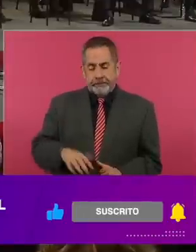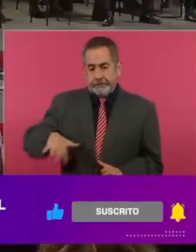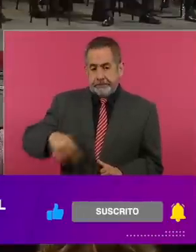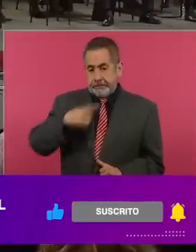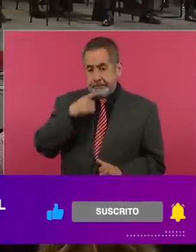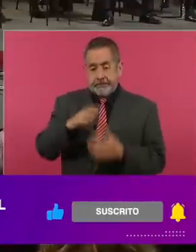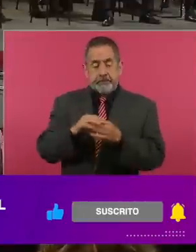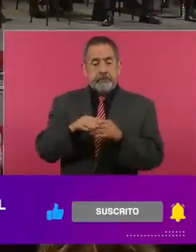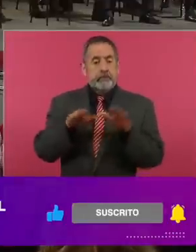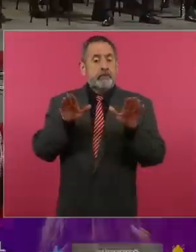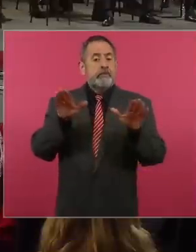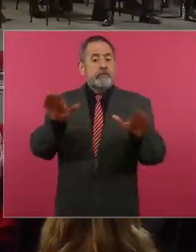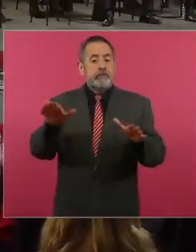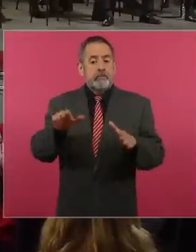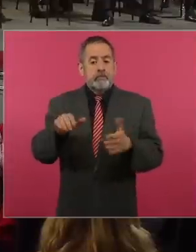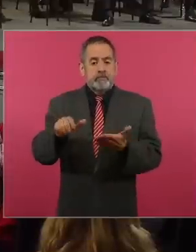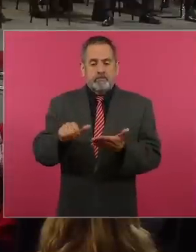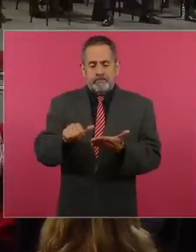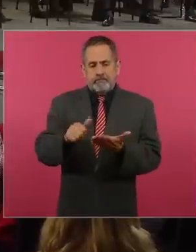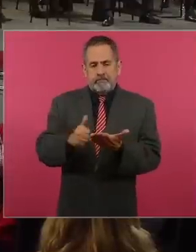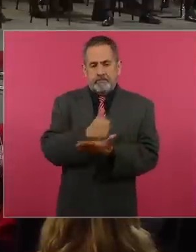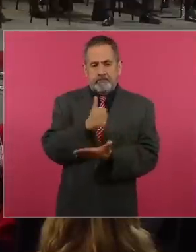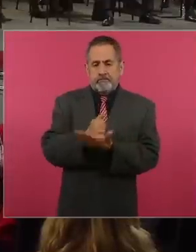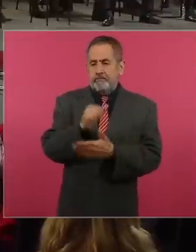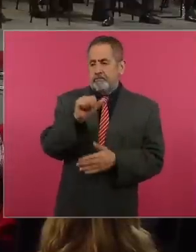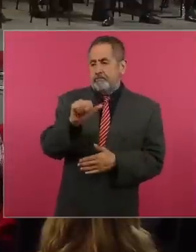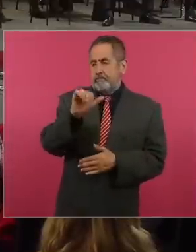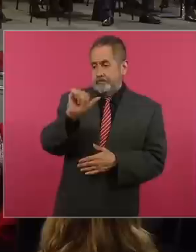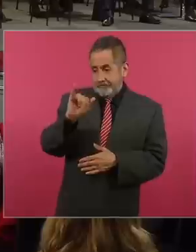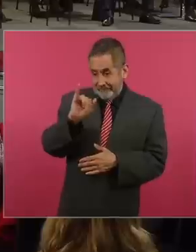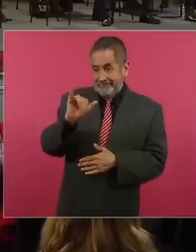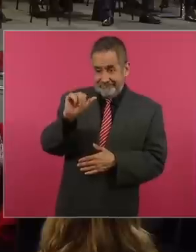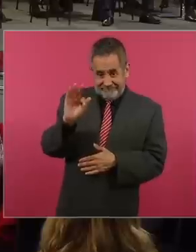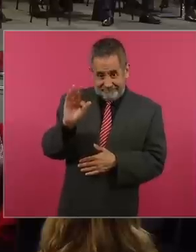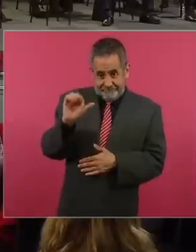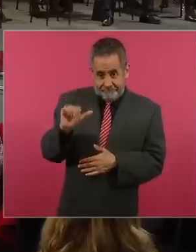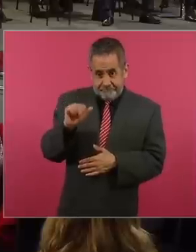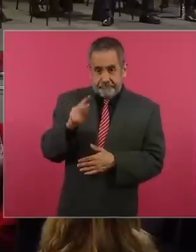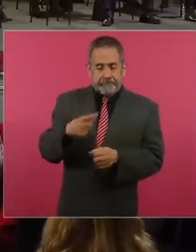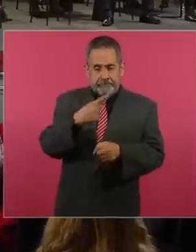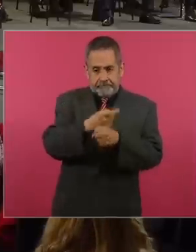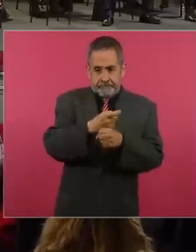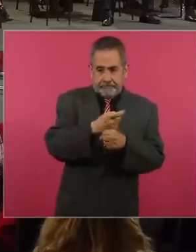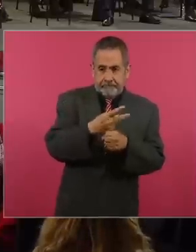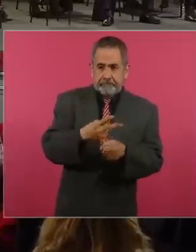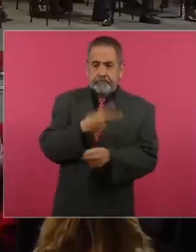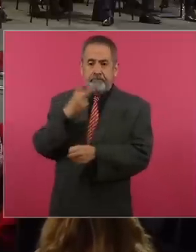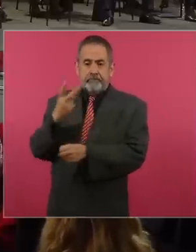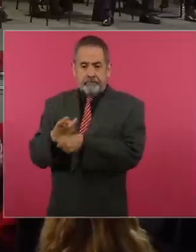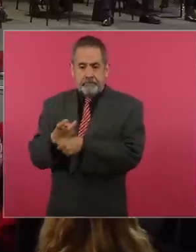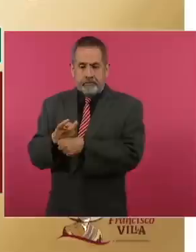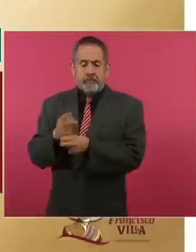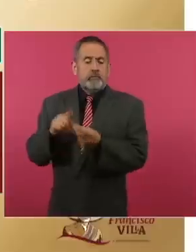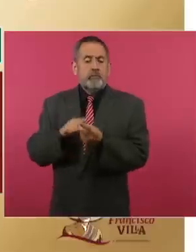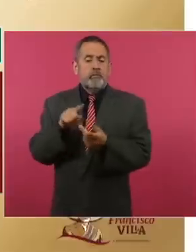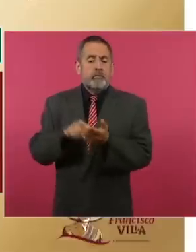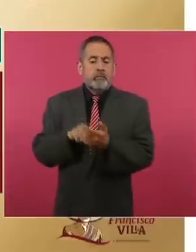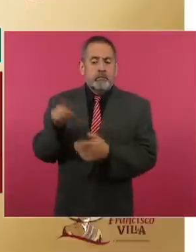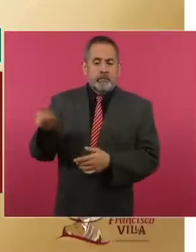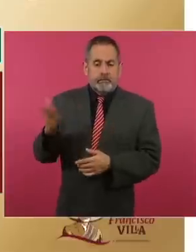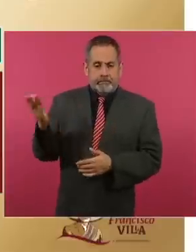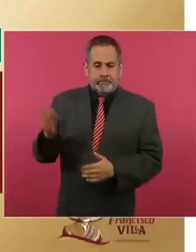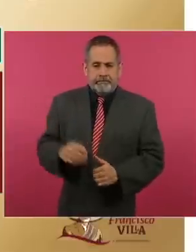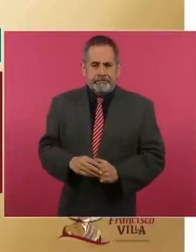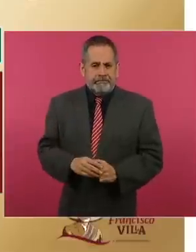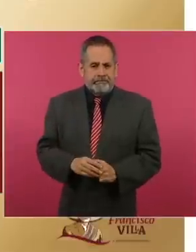ubicará en el Aeropuerto Internacional Felipe Ángeles y su base secundaria en el Aeropuerto Internacional Felipe Carrillo Puerto